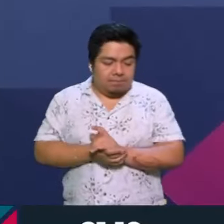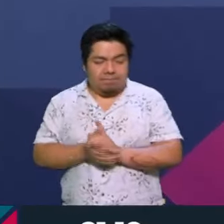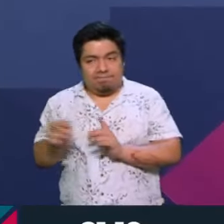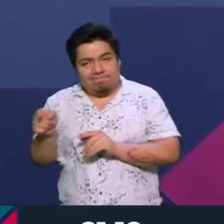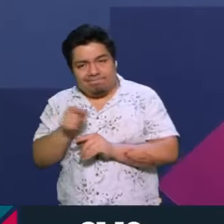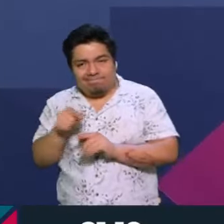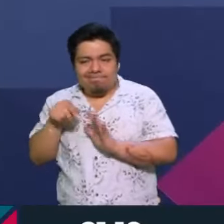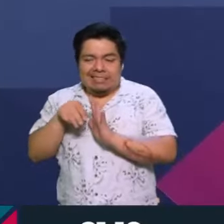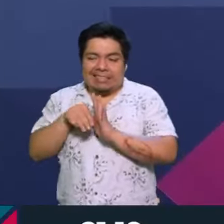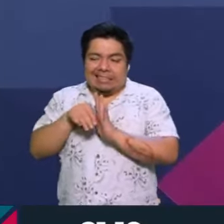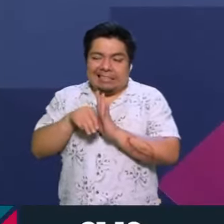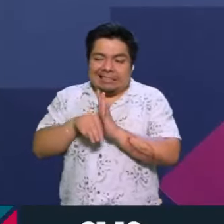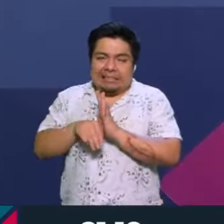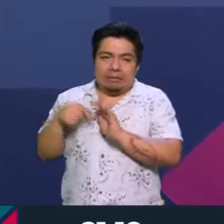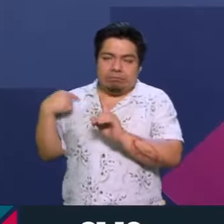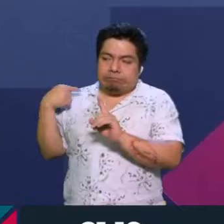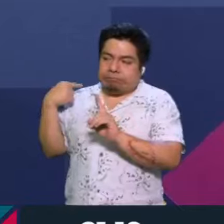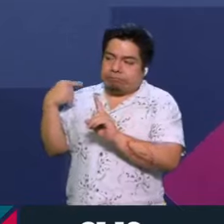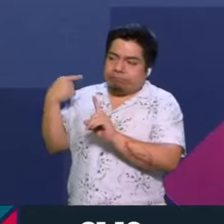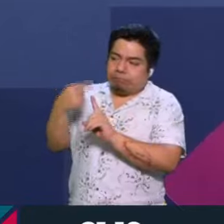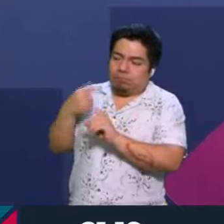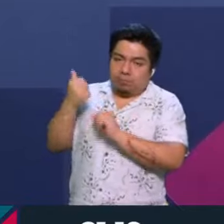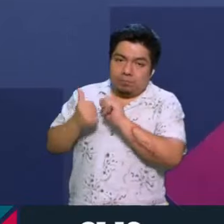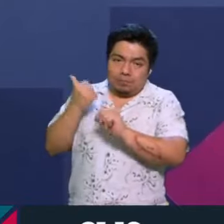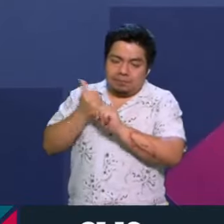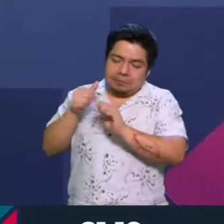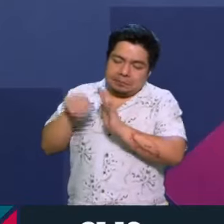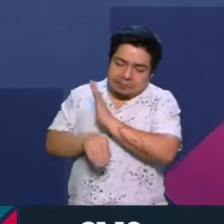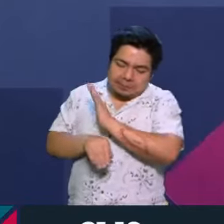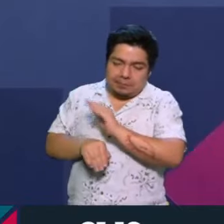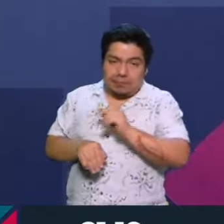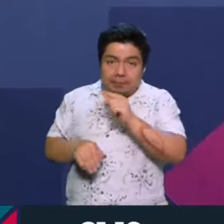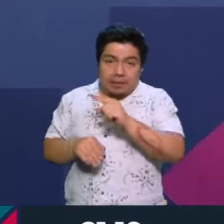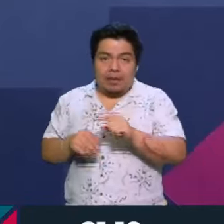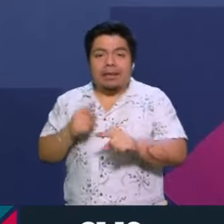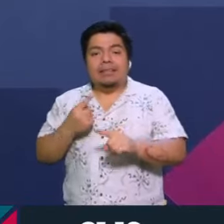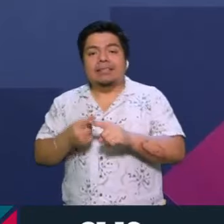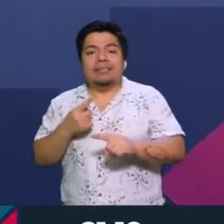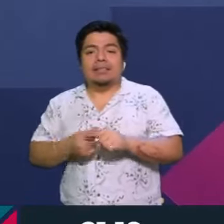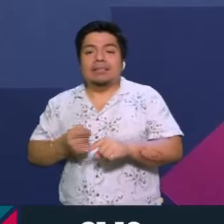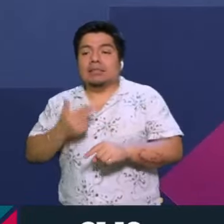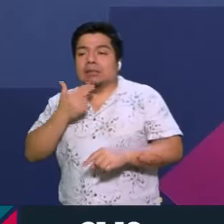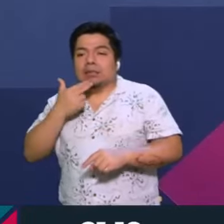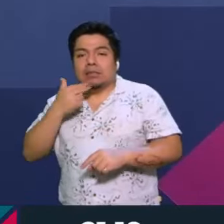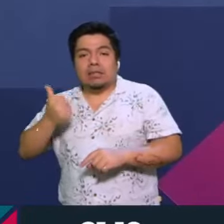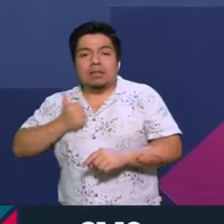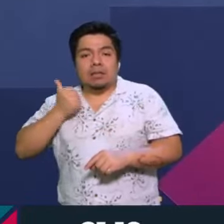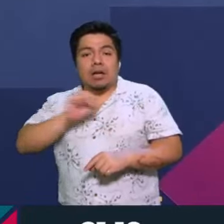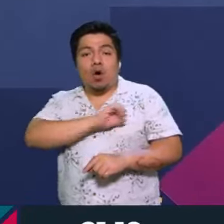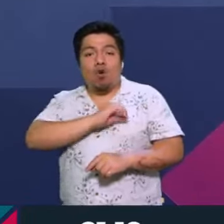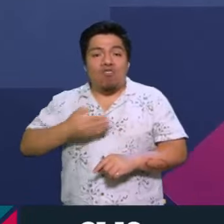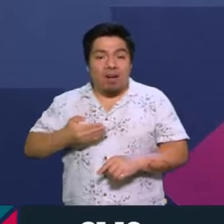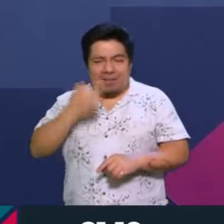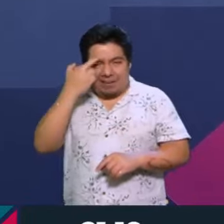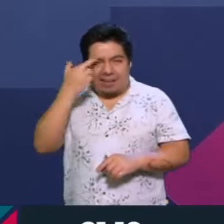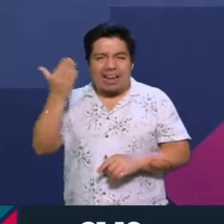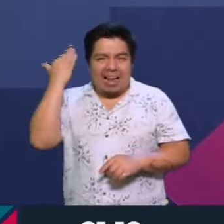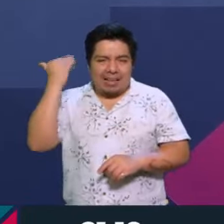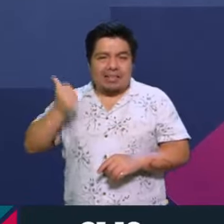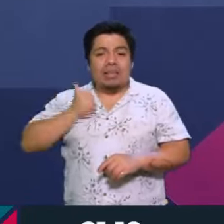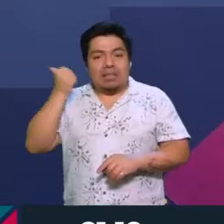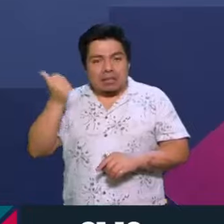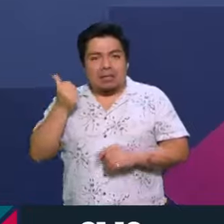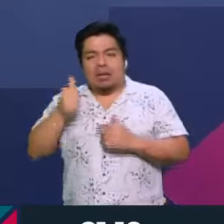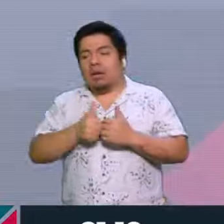que ellos traen de hace mucho tiempo, que incluso quien lo pudo utilizar muy bien en su momento fue Obama, porque era realmente el